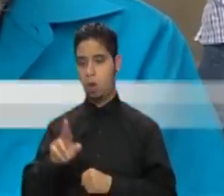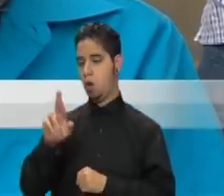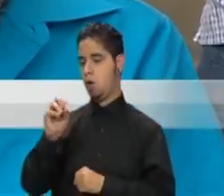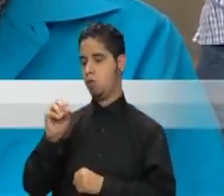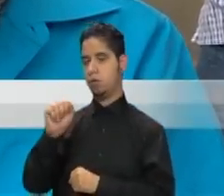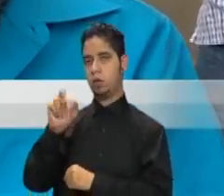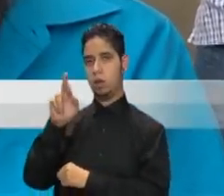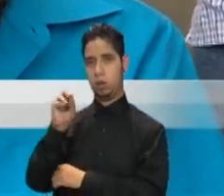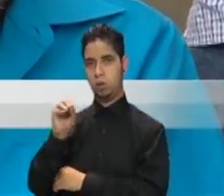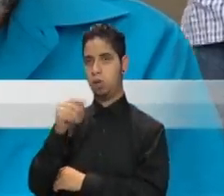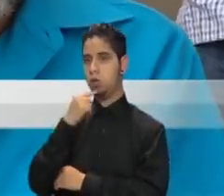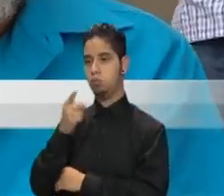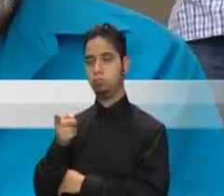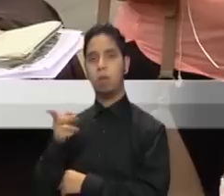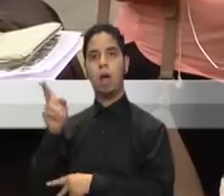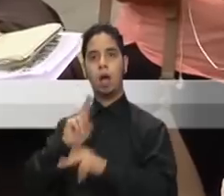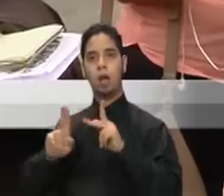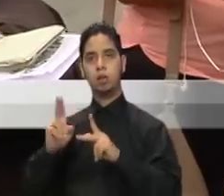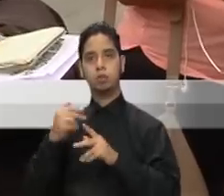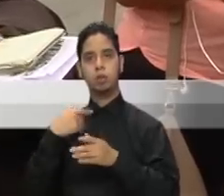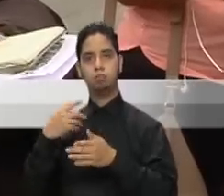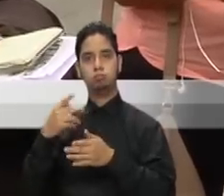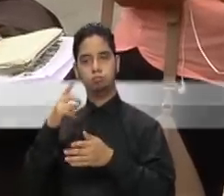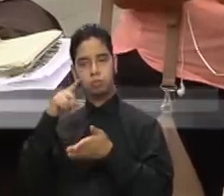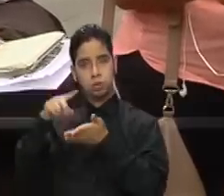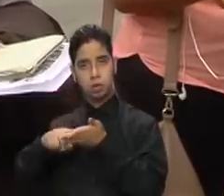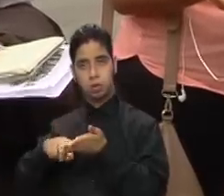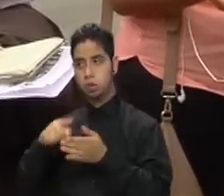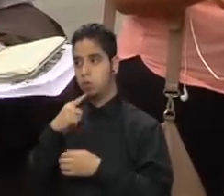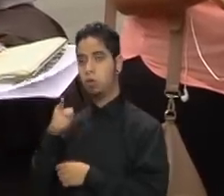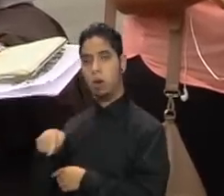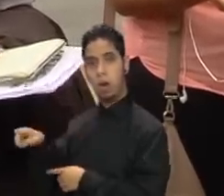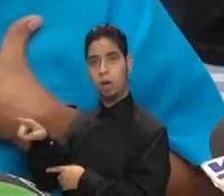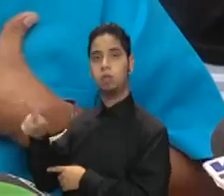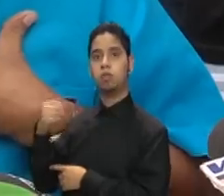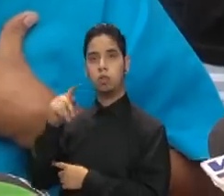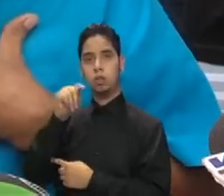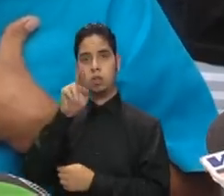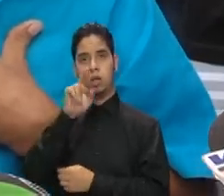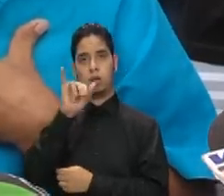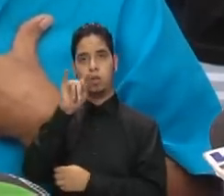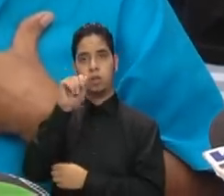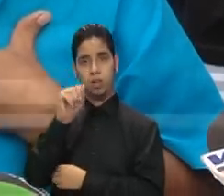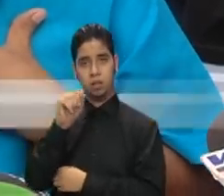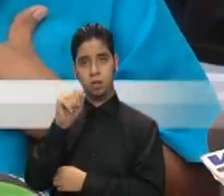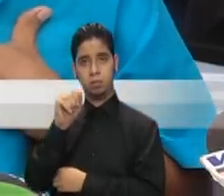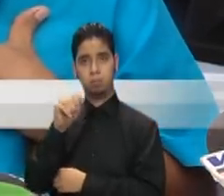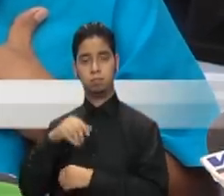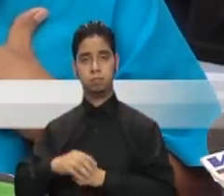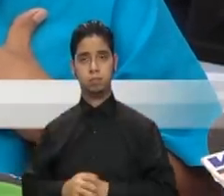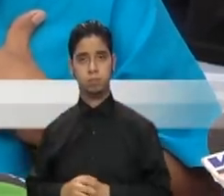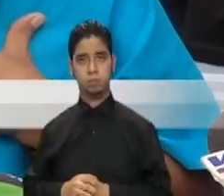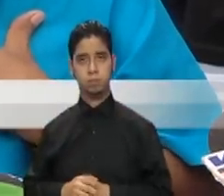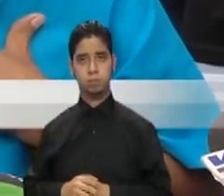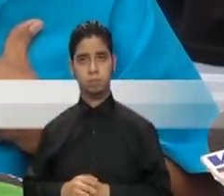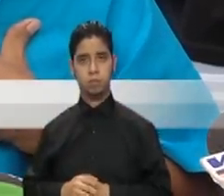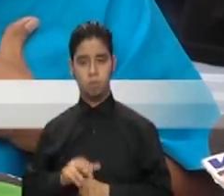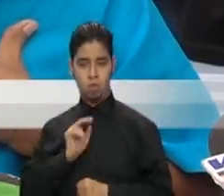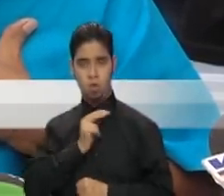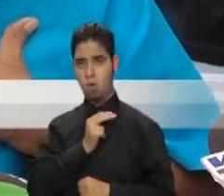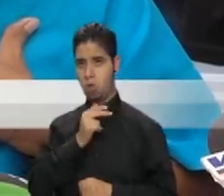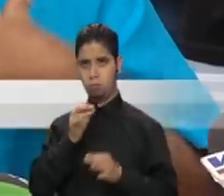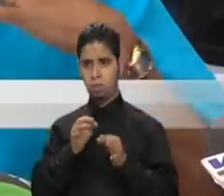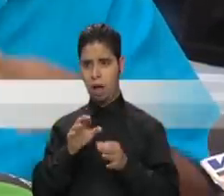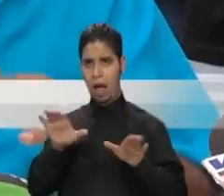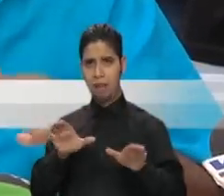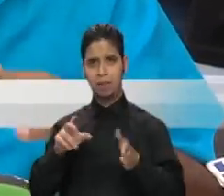a los asesores de estas propuestas como terroristas al servicio de la mafia económica del país No tenemos que ir a hacer ninguna investigación para saber lo que